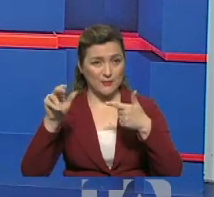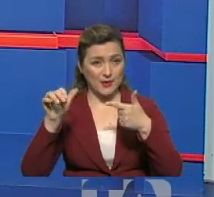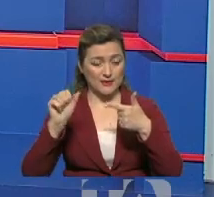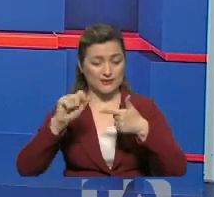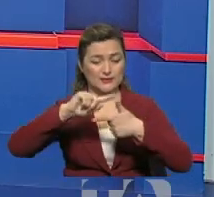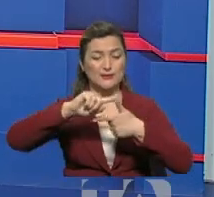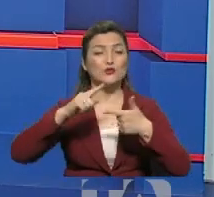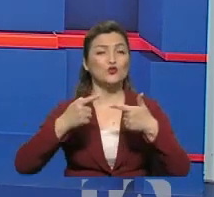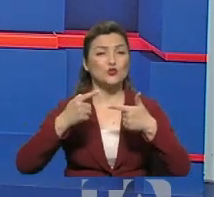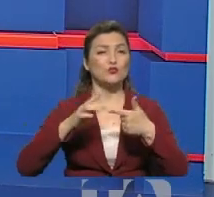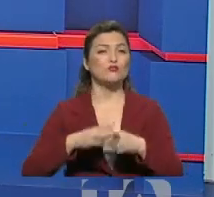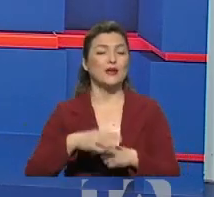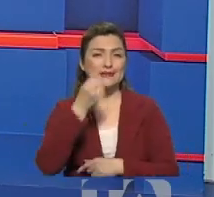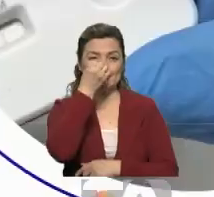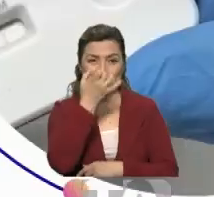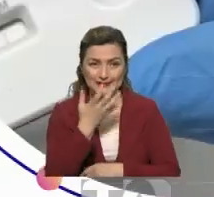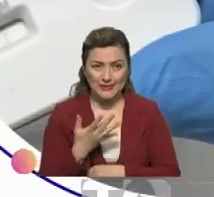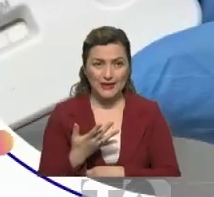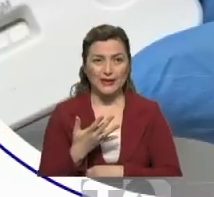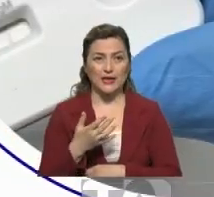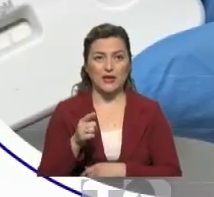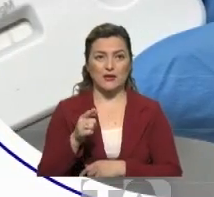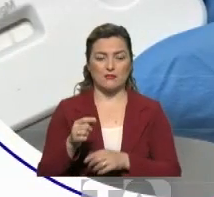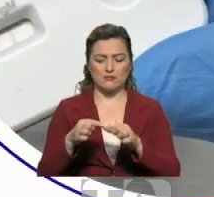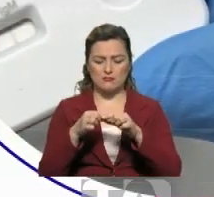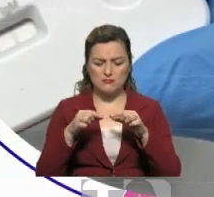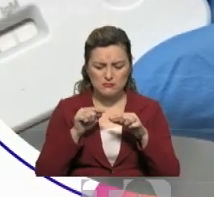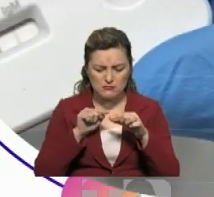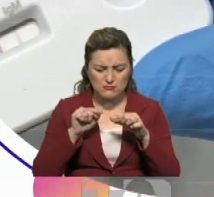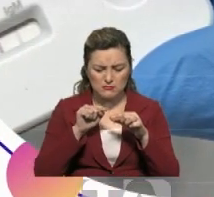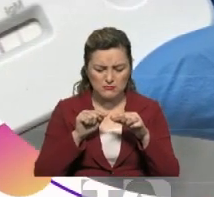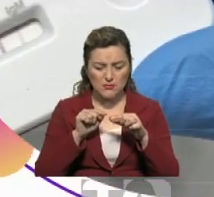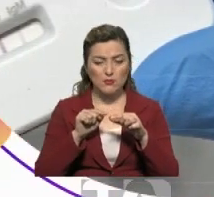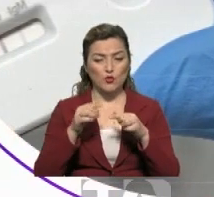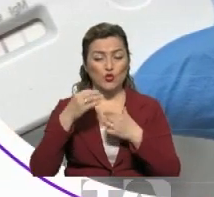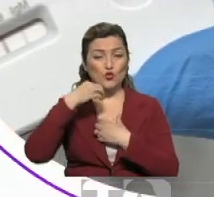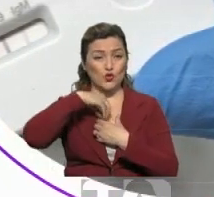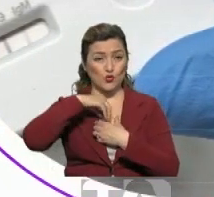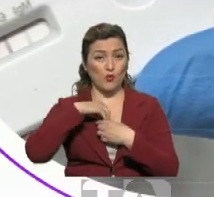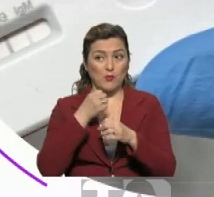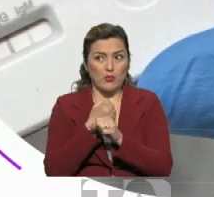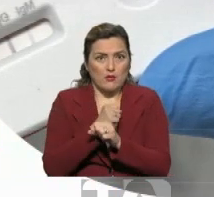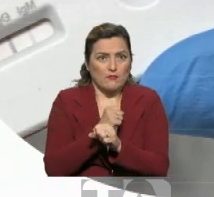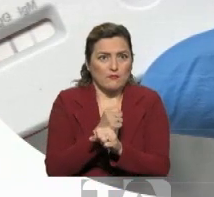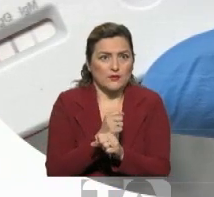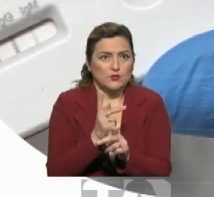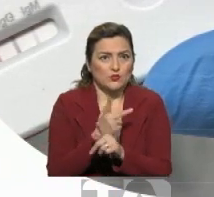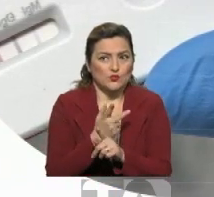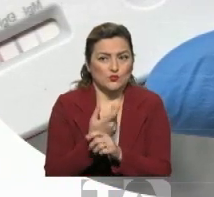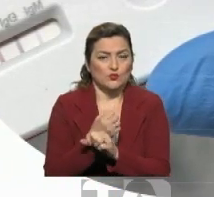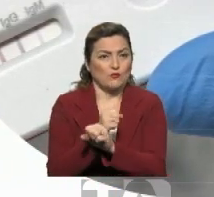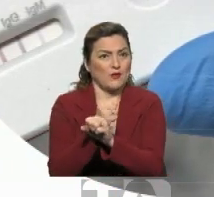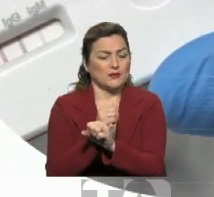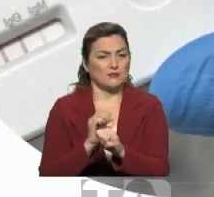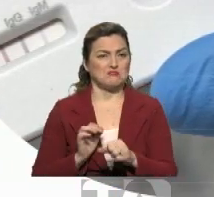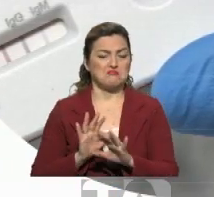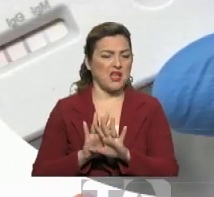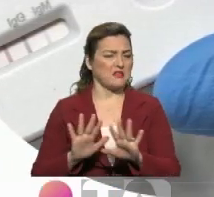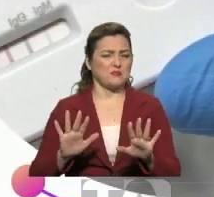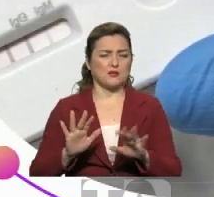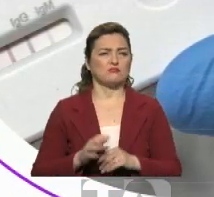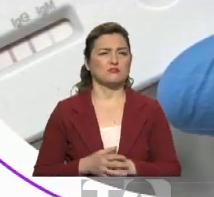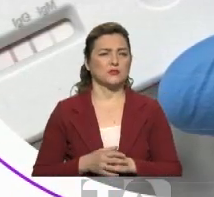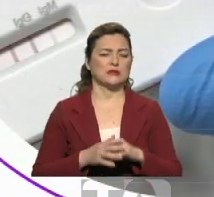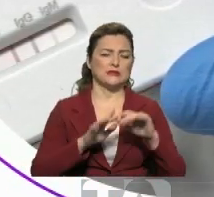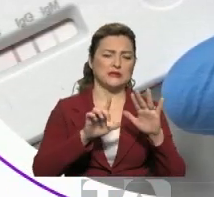simplemente detectan la presencia de anticuerpos en la persona. Para yo poder producir anticuerpos, necesito entre